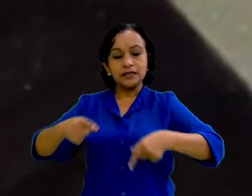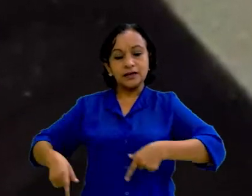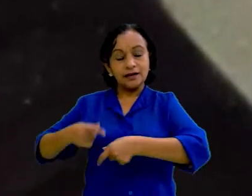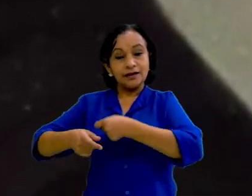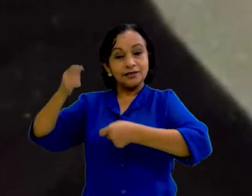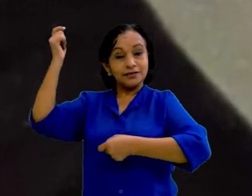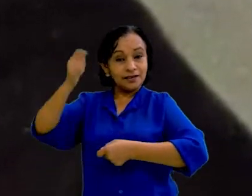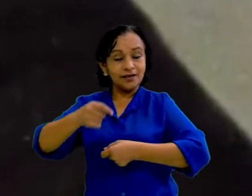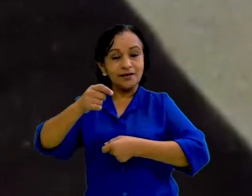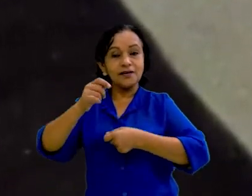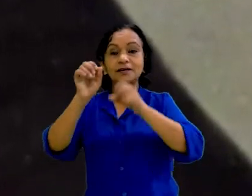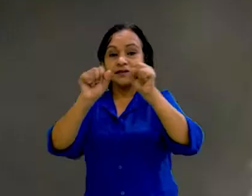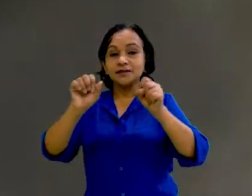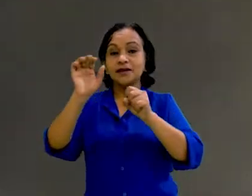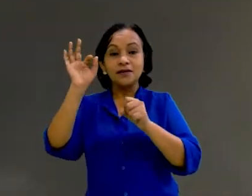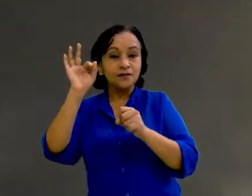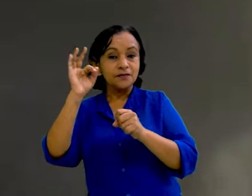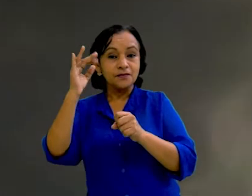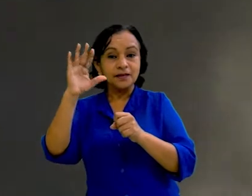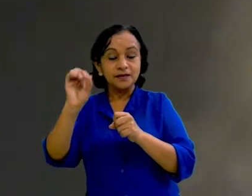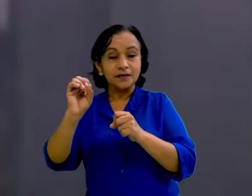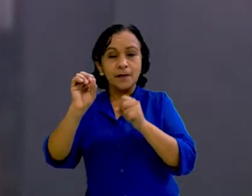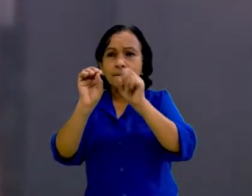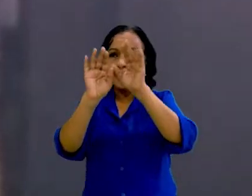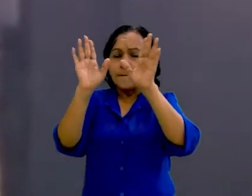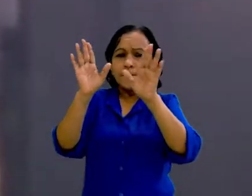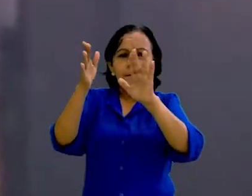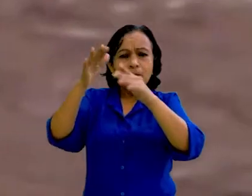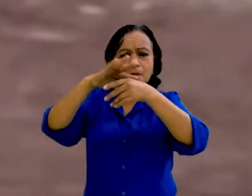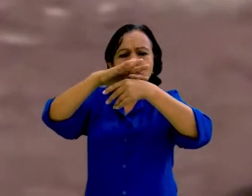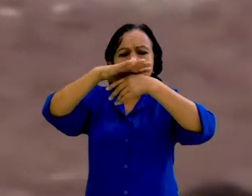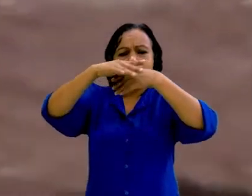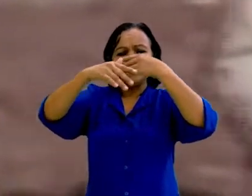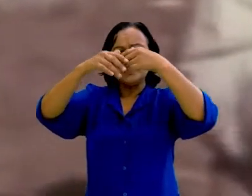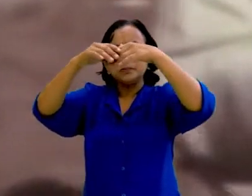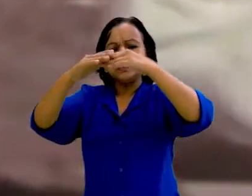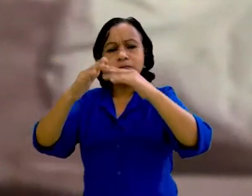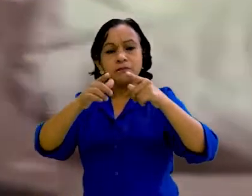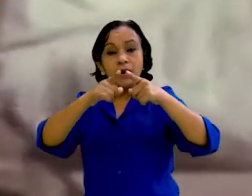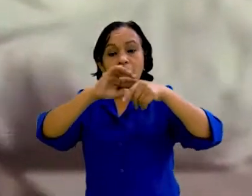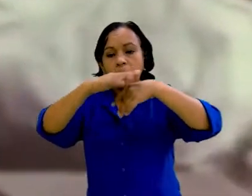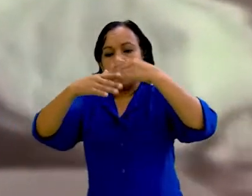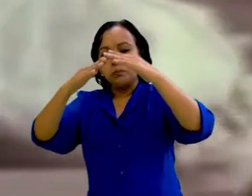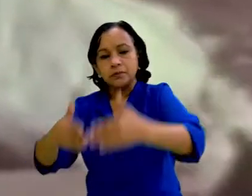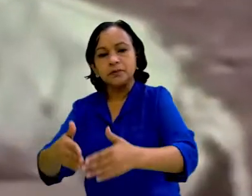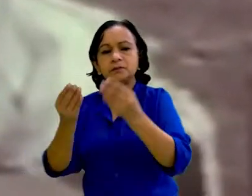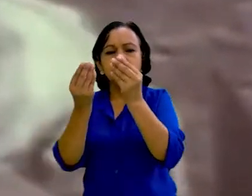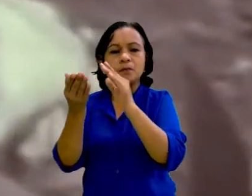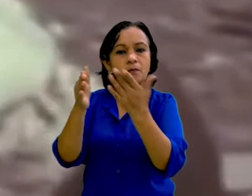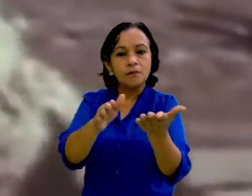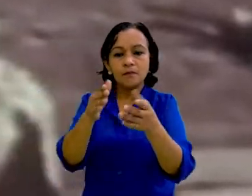Francisco, a las 8.45 de la mañana, un aluvión sepultó y destruyó gran parte de la ciudad de Managua, causando